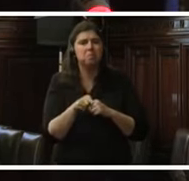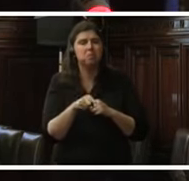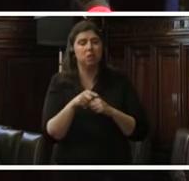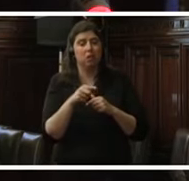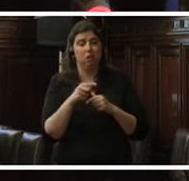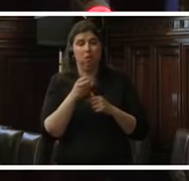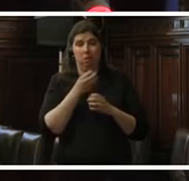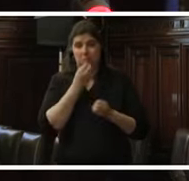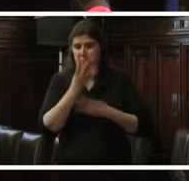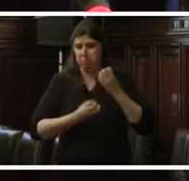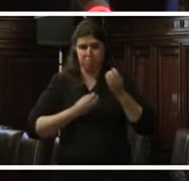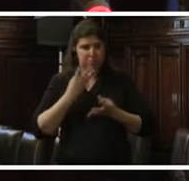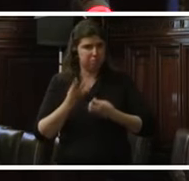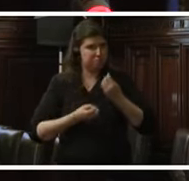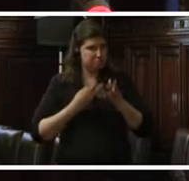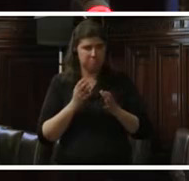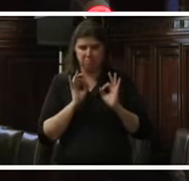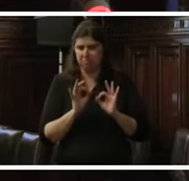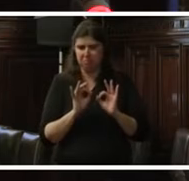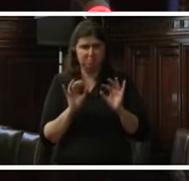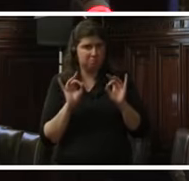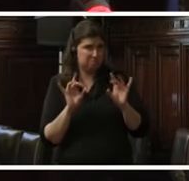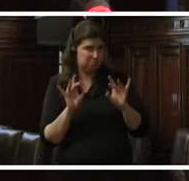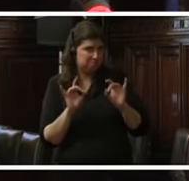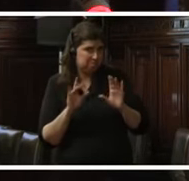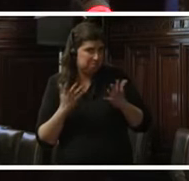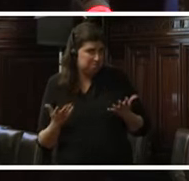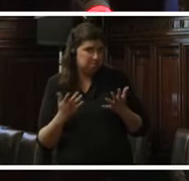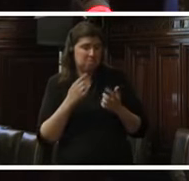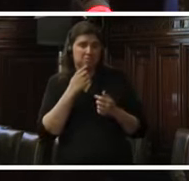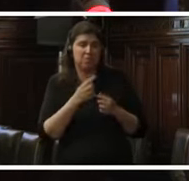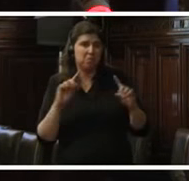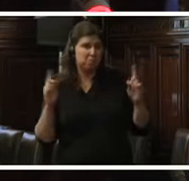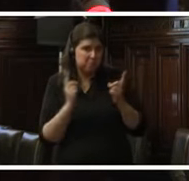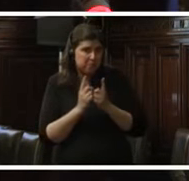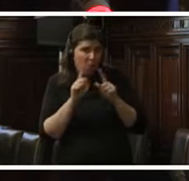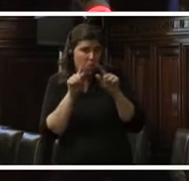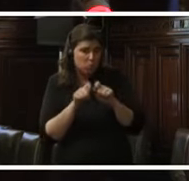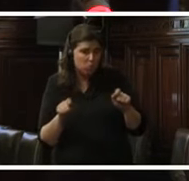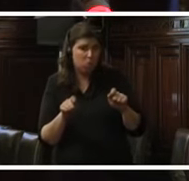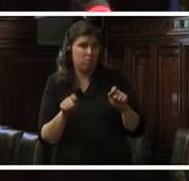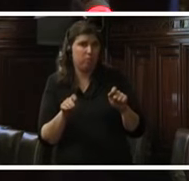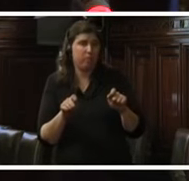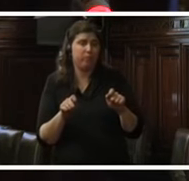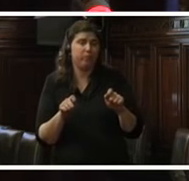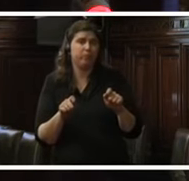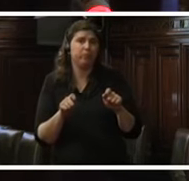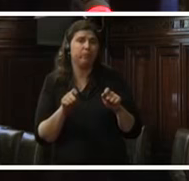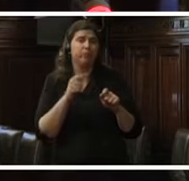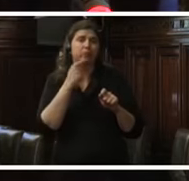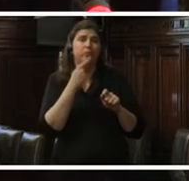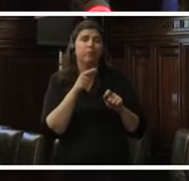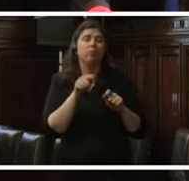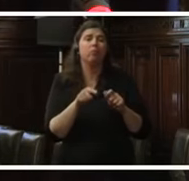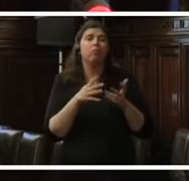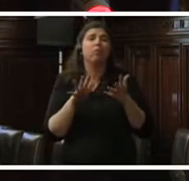manifiesta, de una manera literal y además, casi al final, como una suerte de resumen o conclusión, de que la atribución para